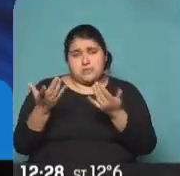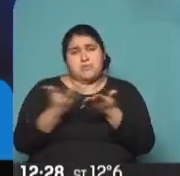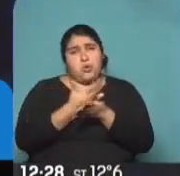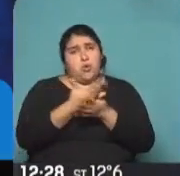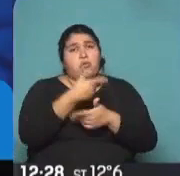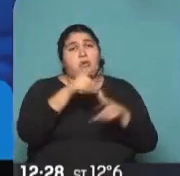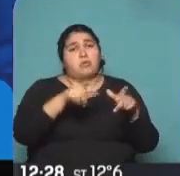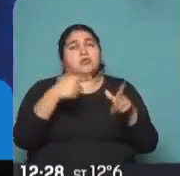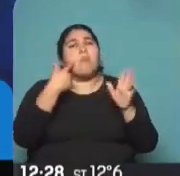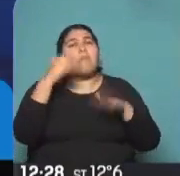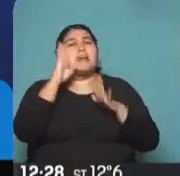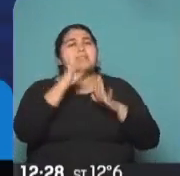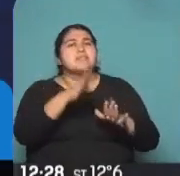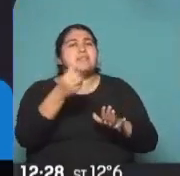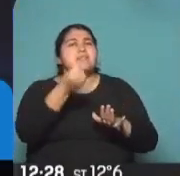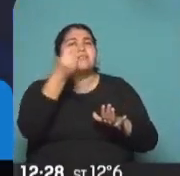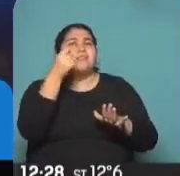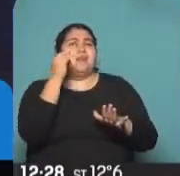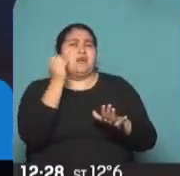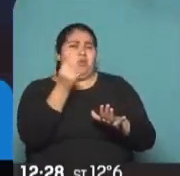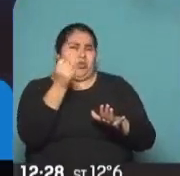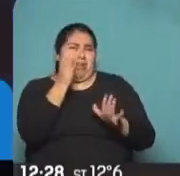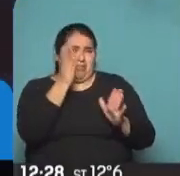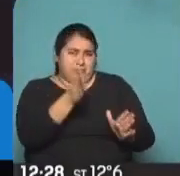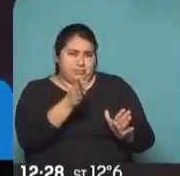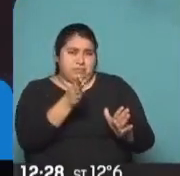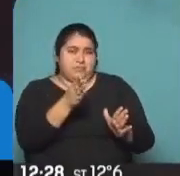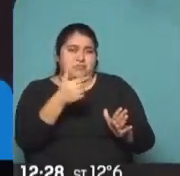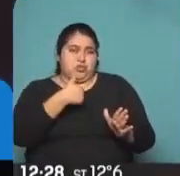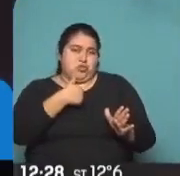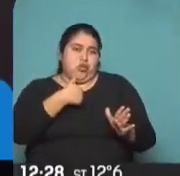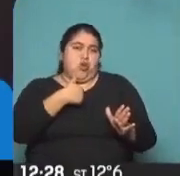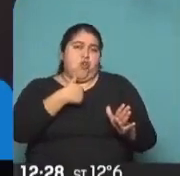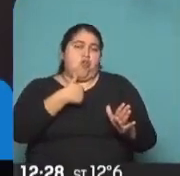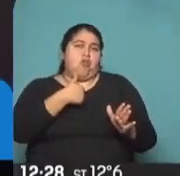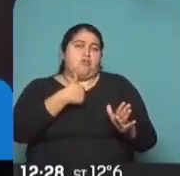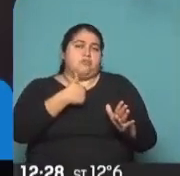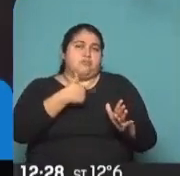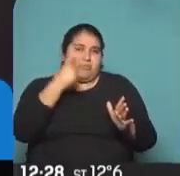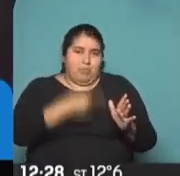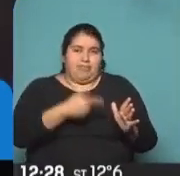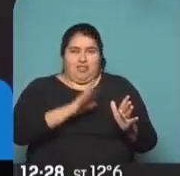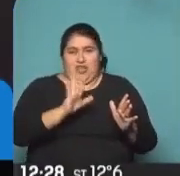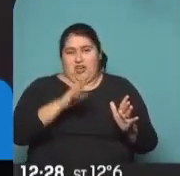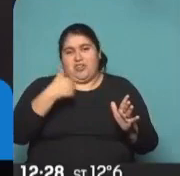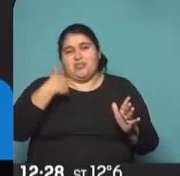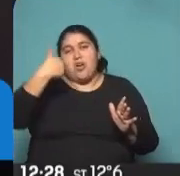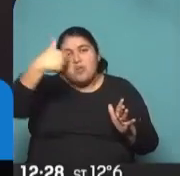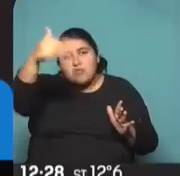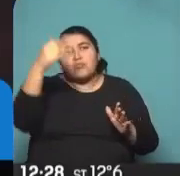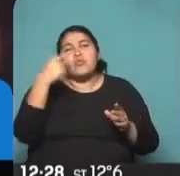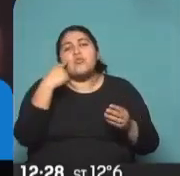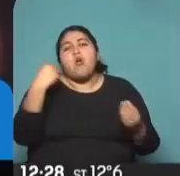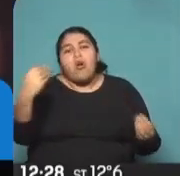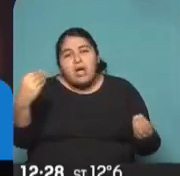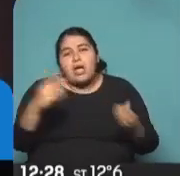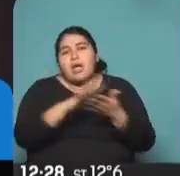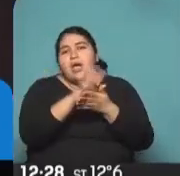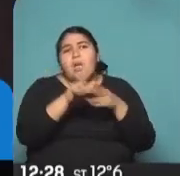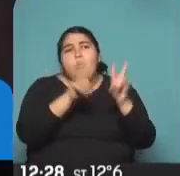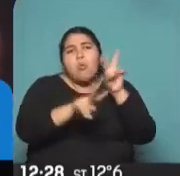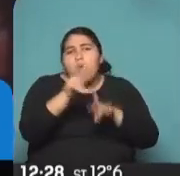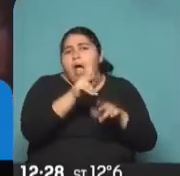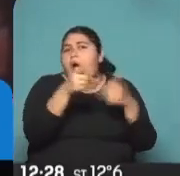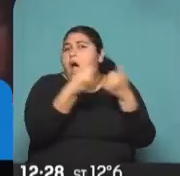desafío en estos próximos días es tratar de generar algún tipo de acuerdo